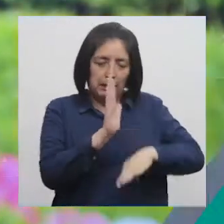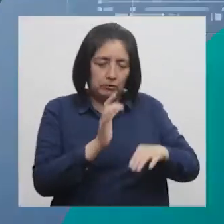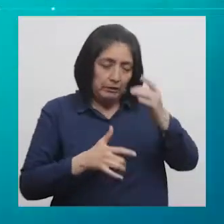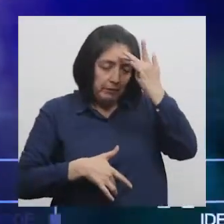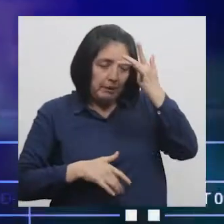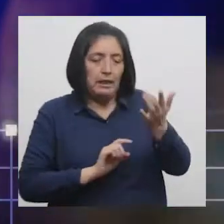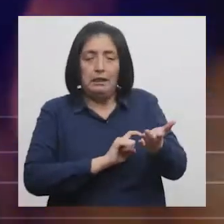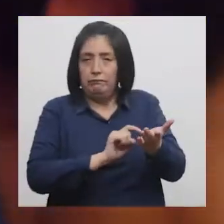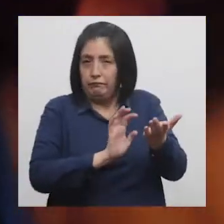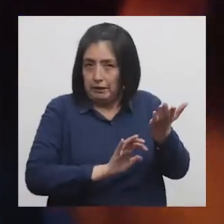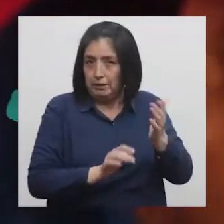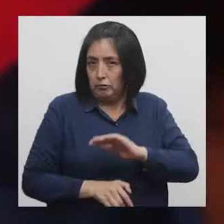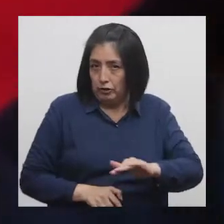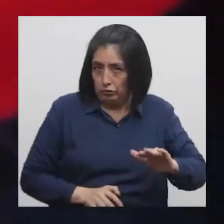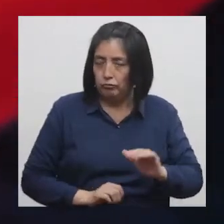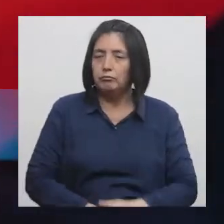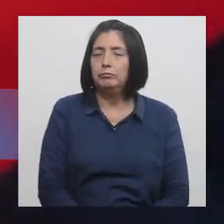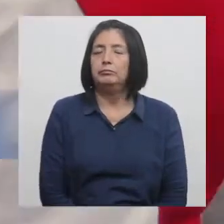niñas